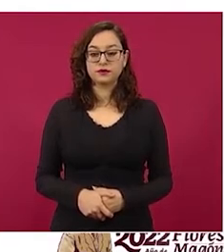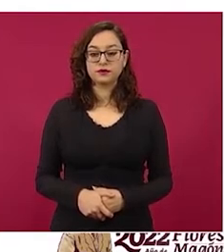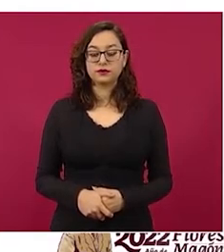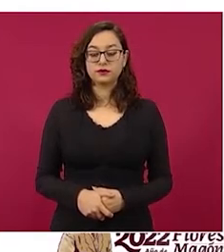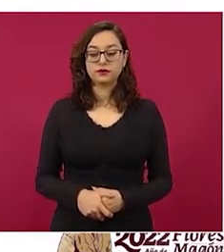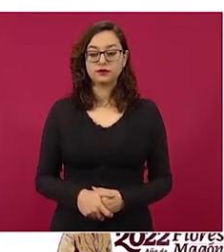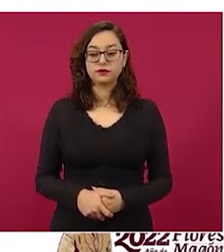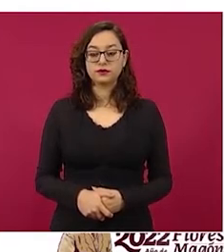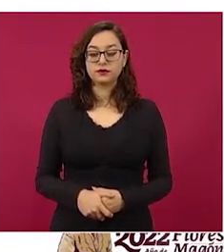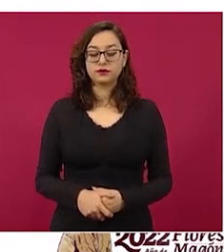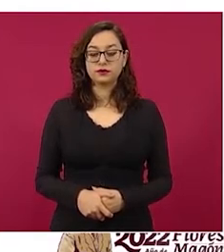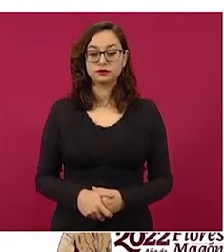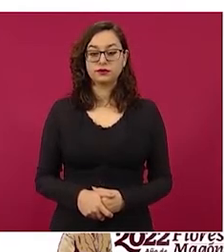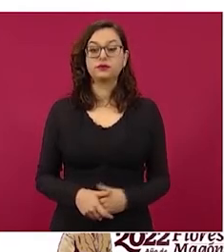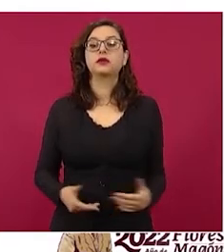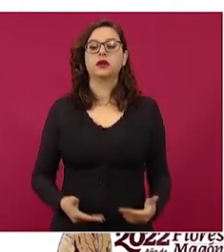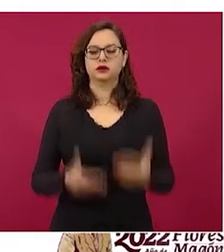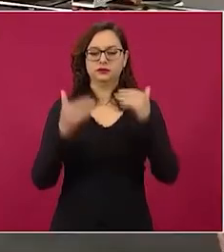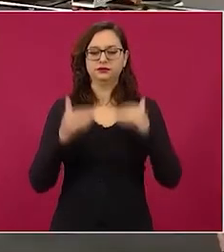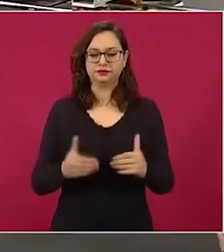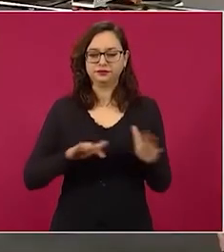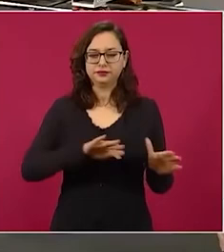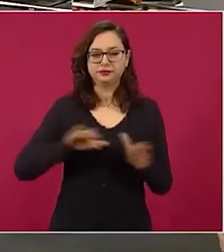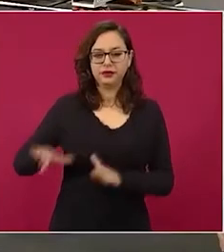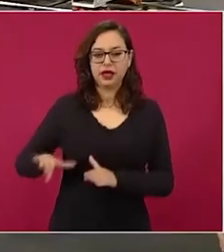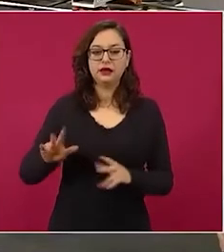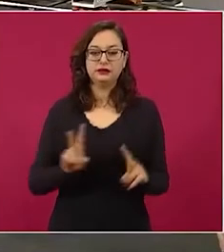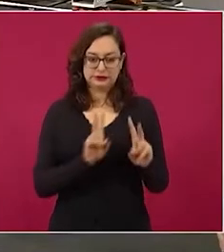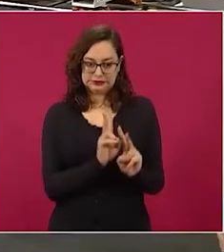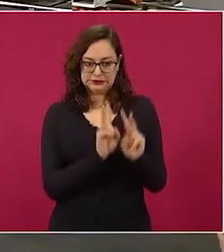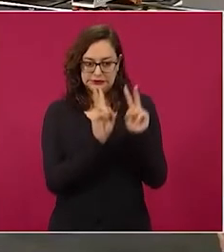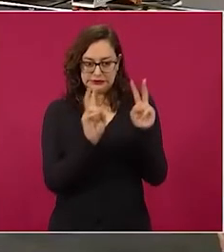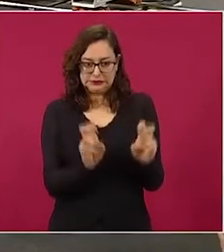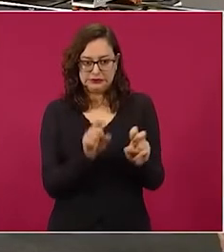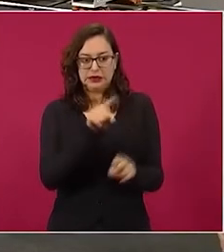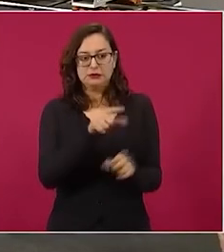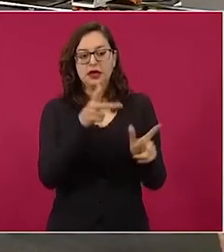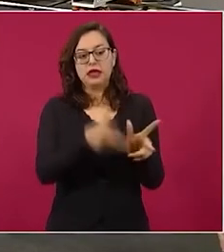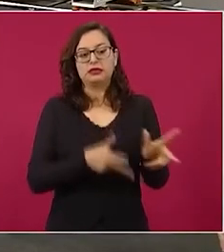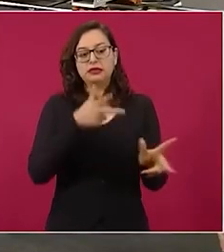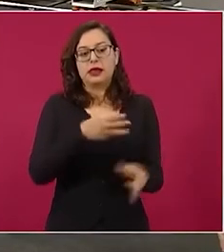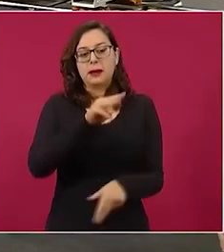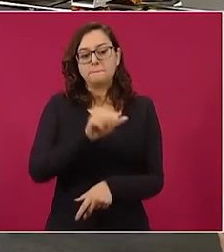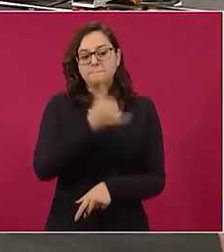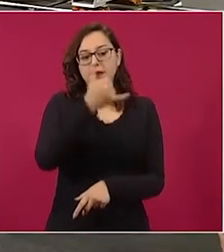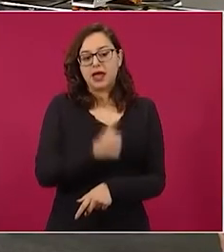a Jiménez Pong por retraso entre en Maya entérate